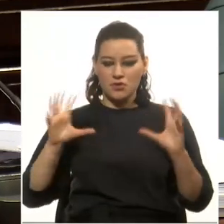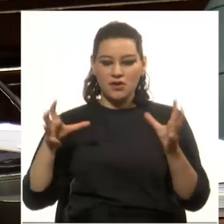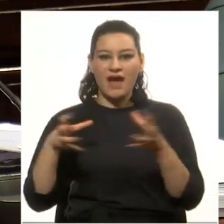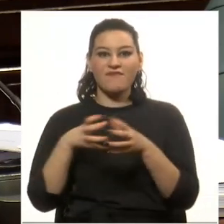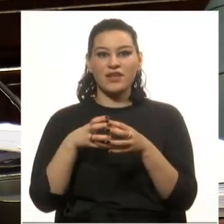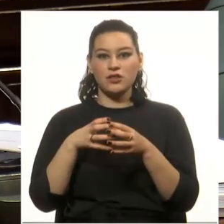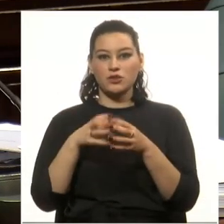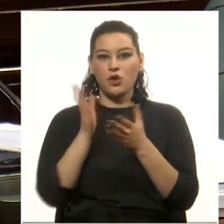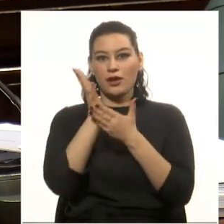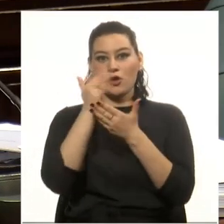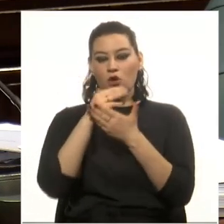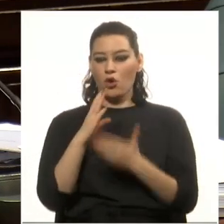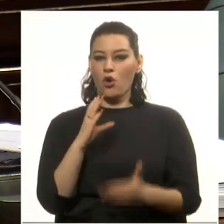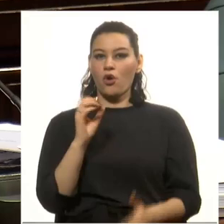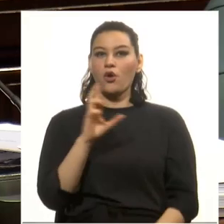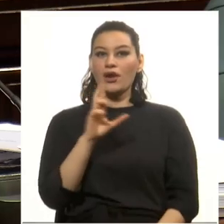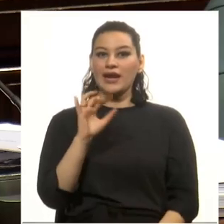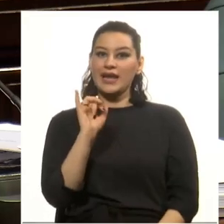Corrientes